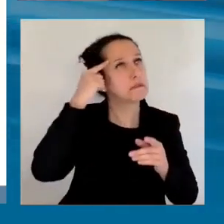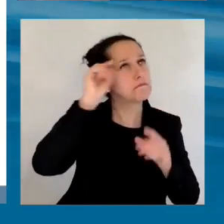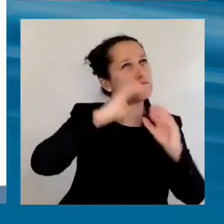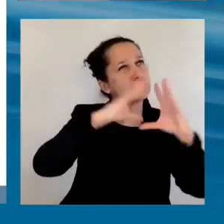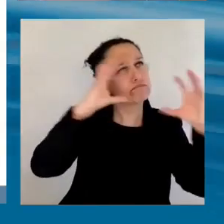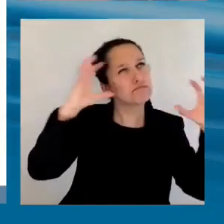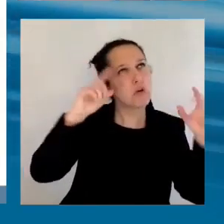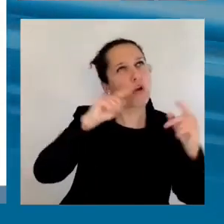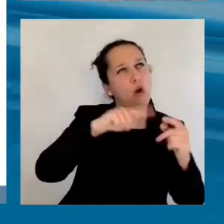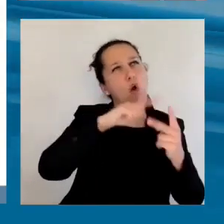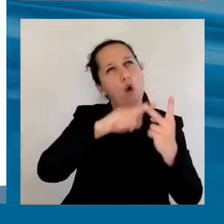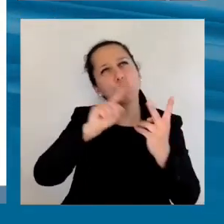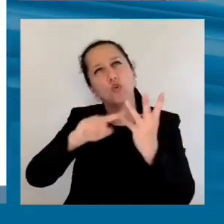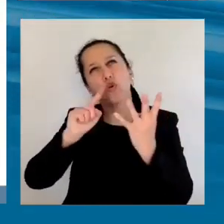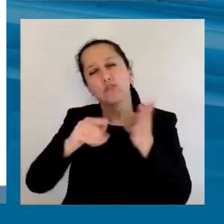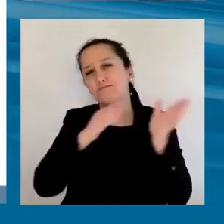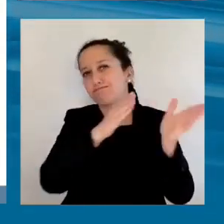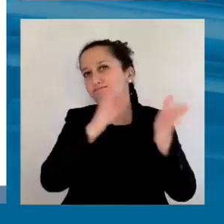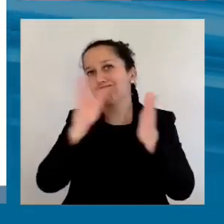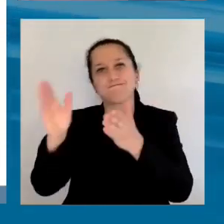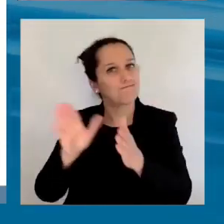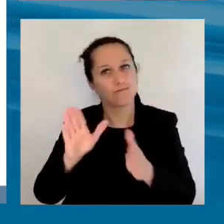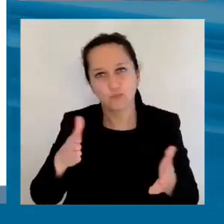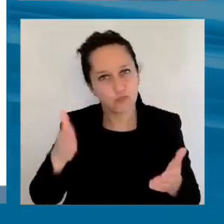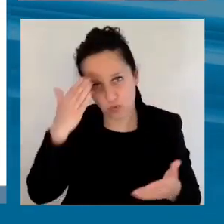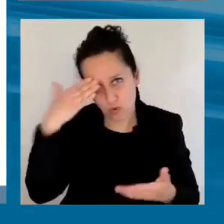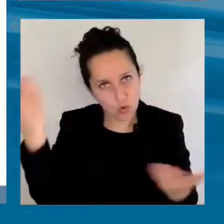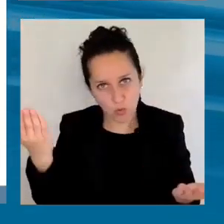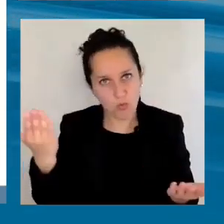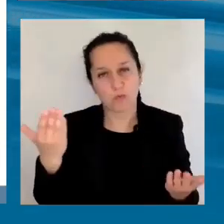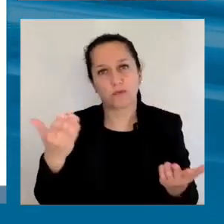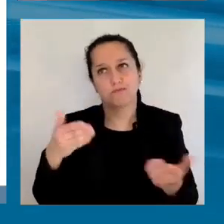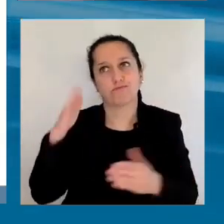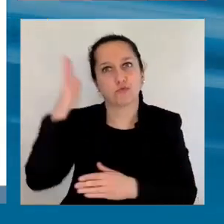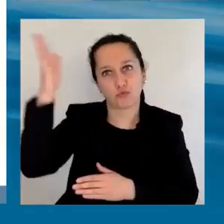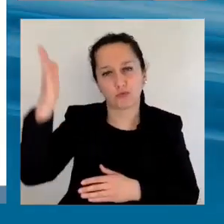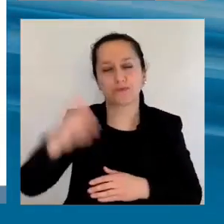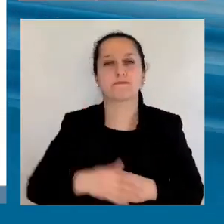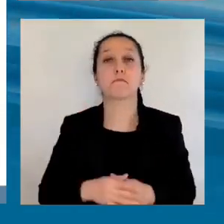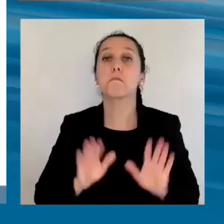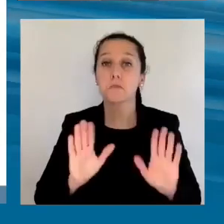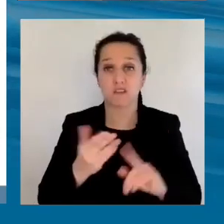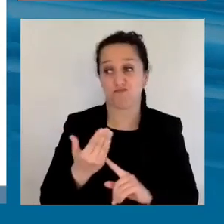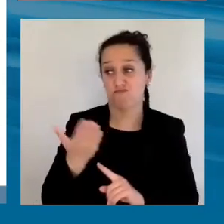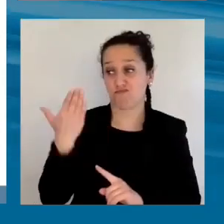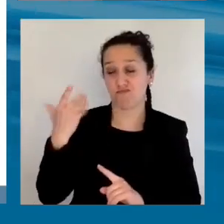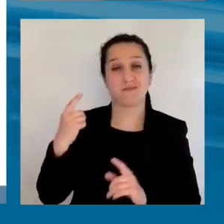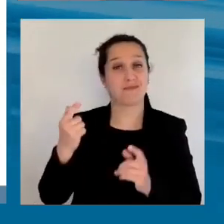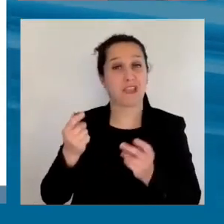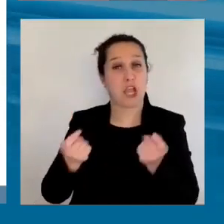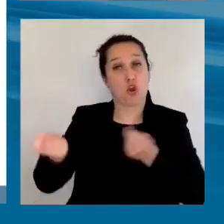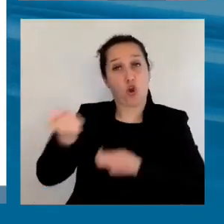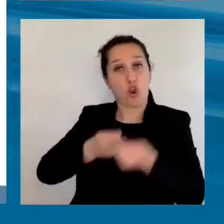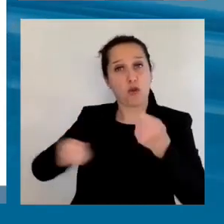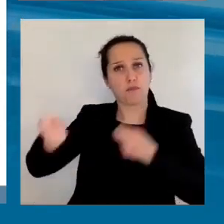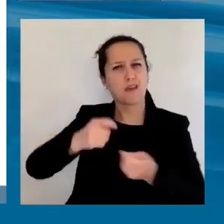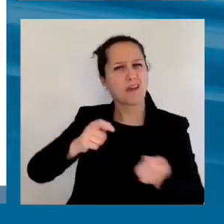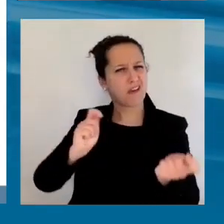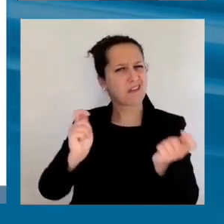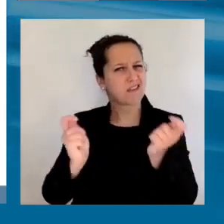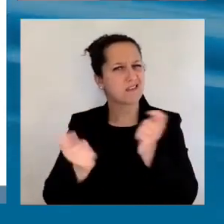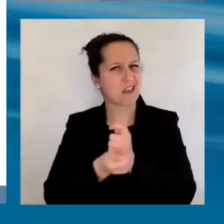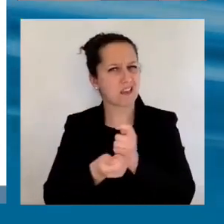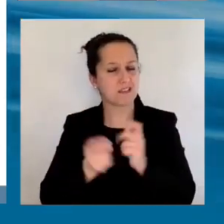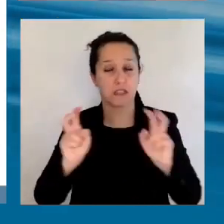pero ciertamente estamos en un momento en que ha cambiado en últimos años bastante la geoeconomía, y por geoeconomía queremos decir